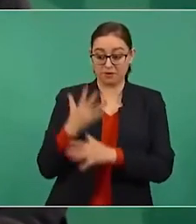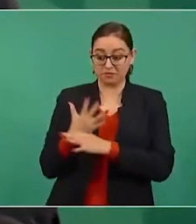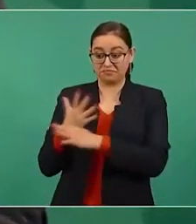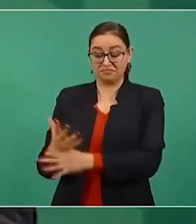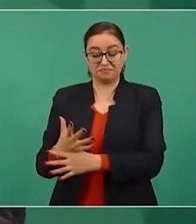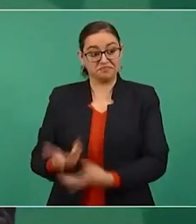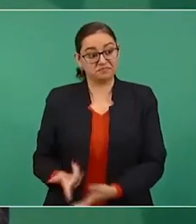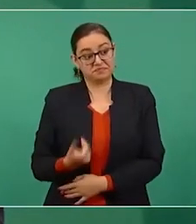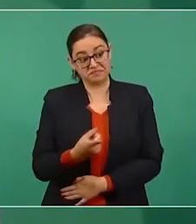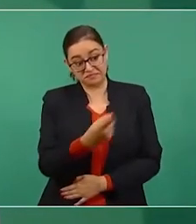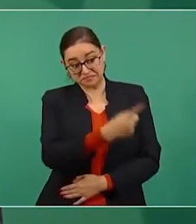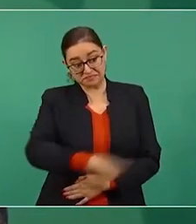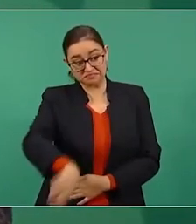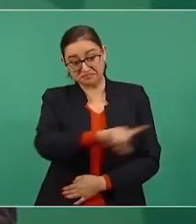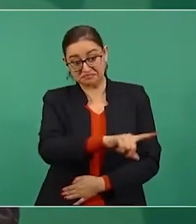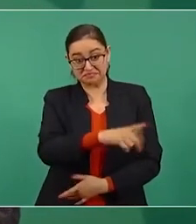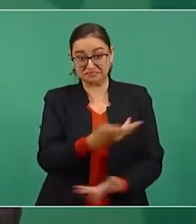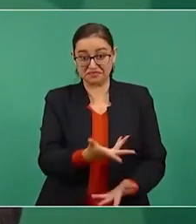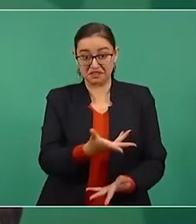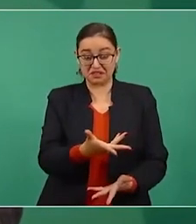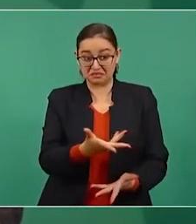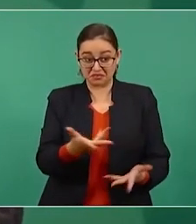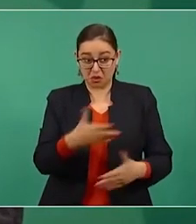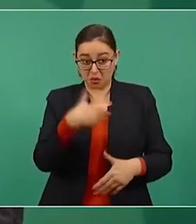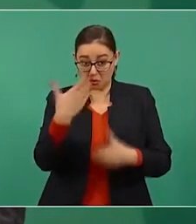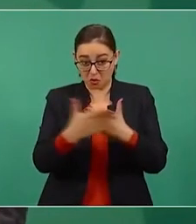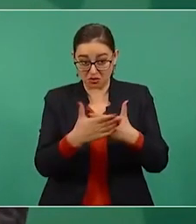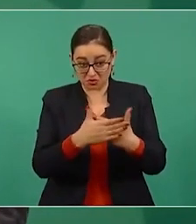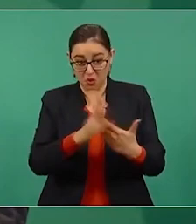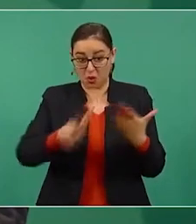reacción es moralmente imposible.